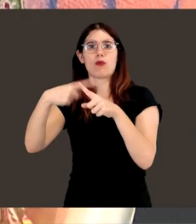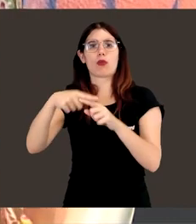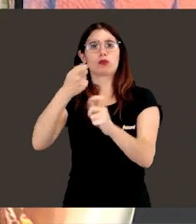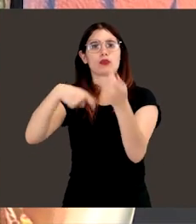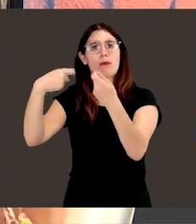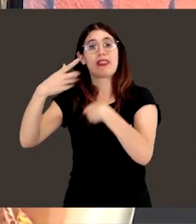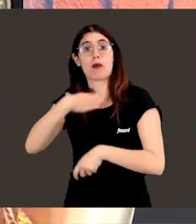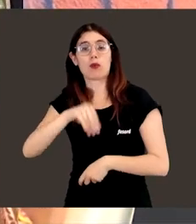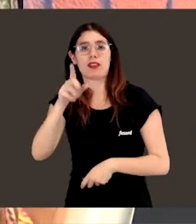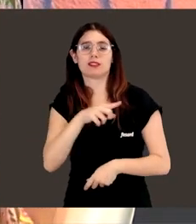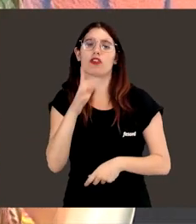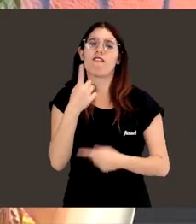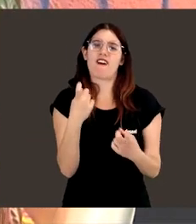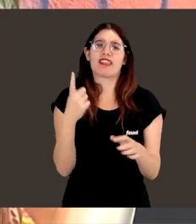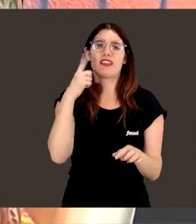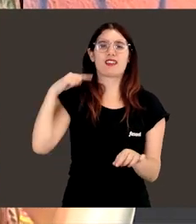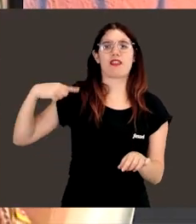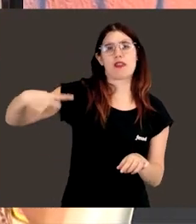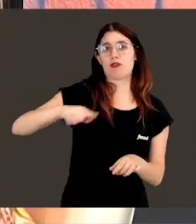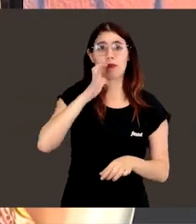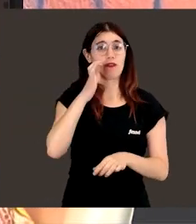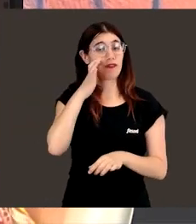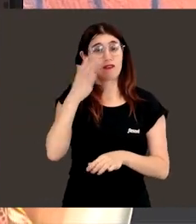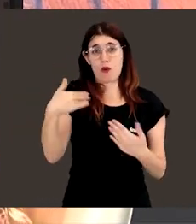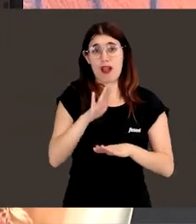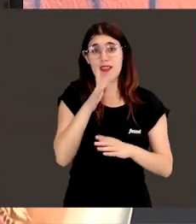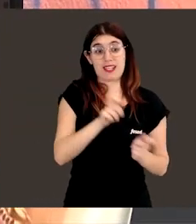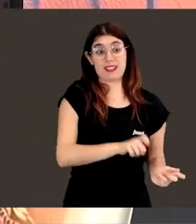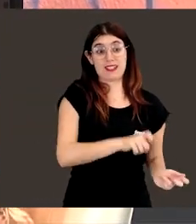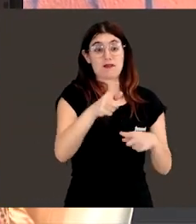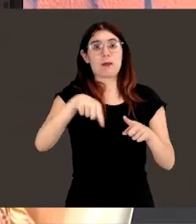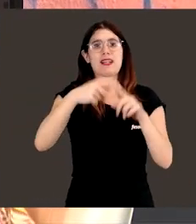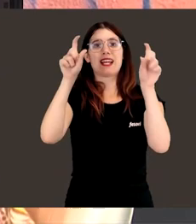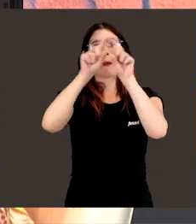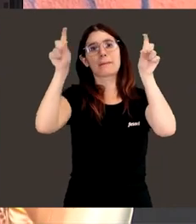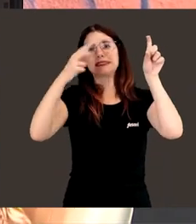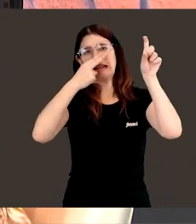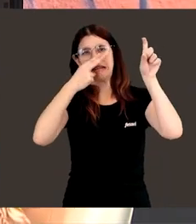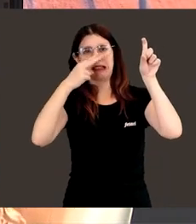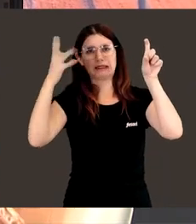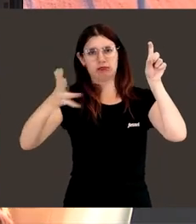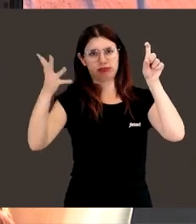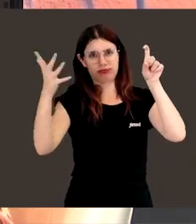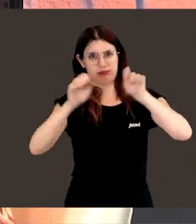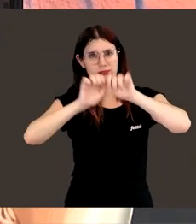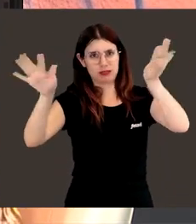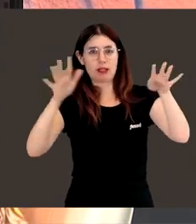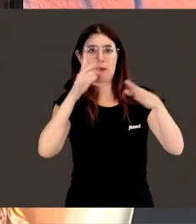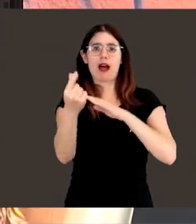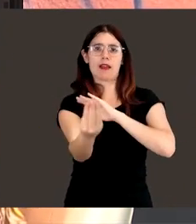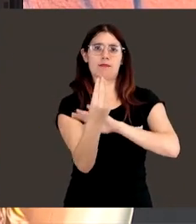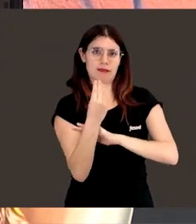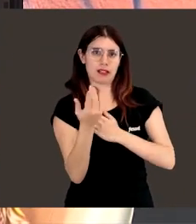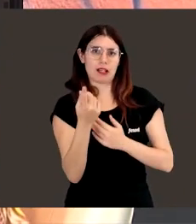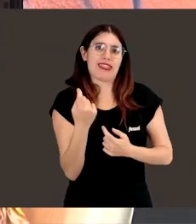Y nos falta una gran tradición, uno de transferencia y otro de empresas, o de que es que inviertan, ¿no? Que